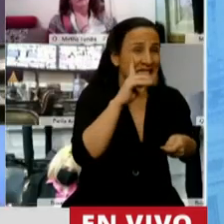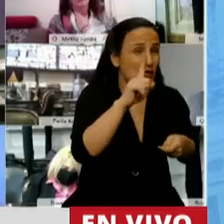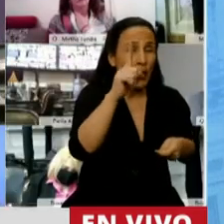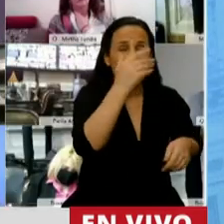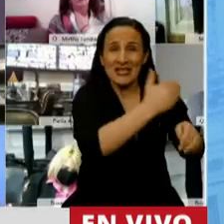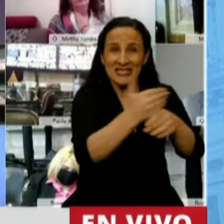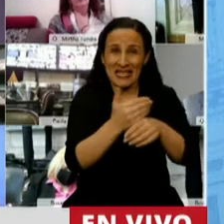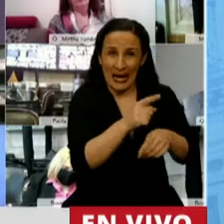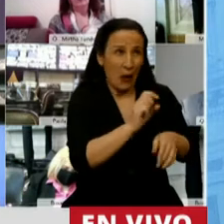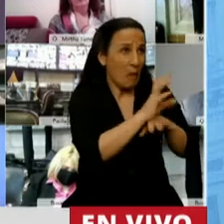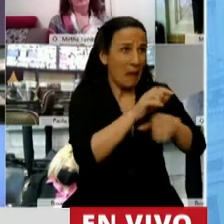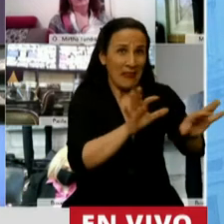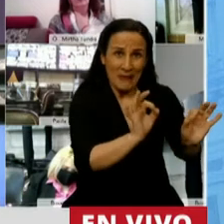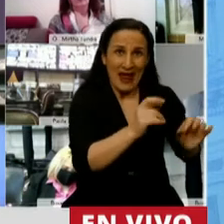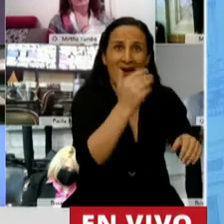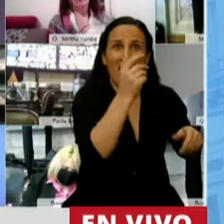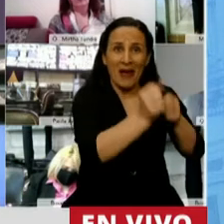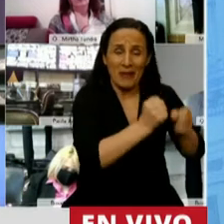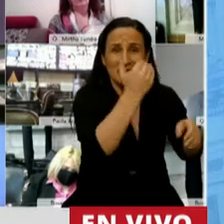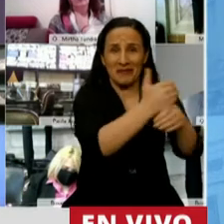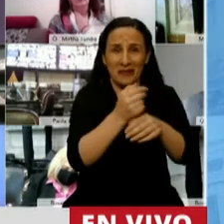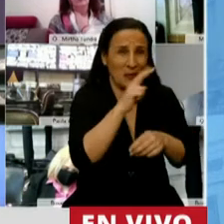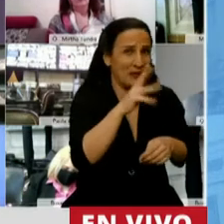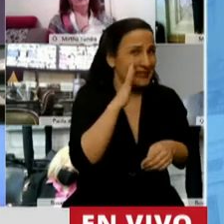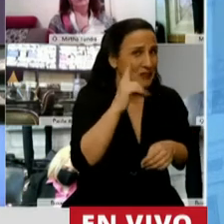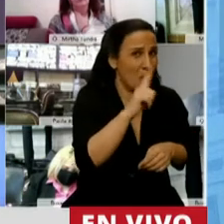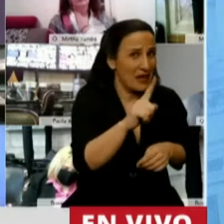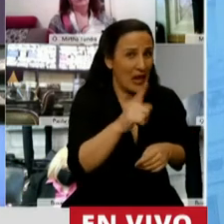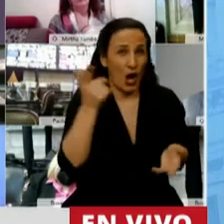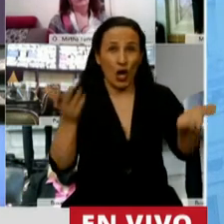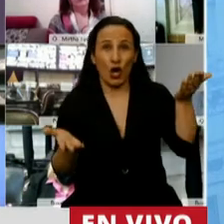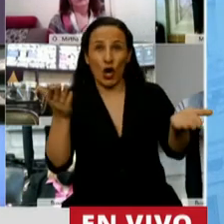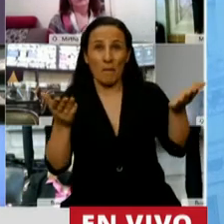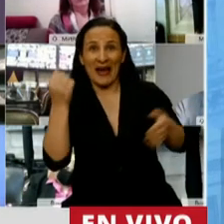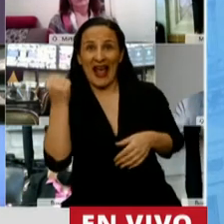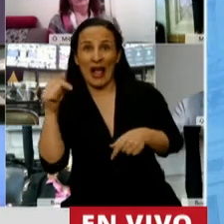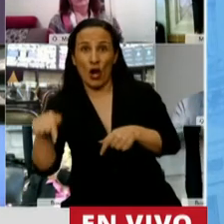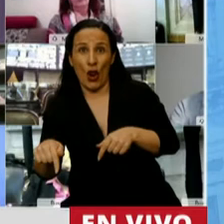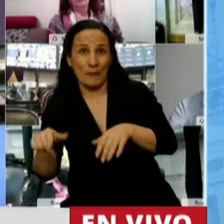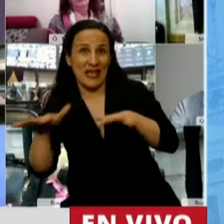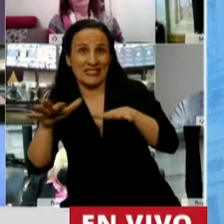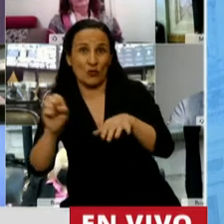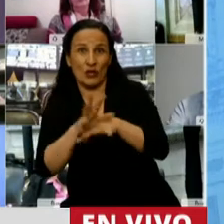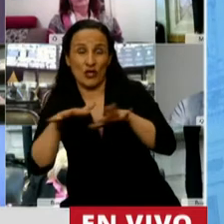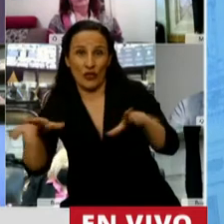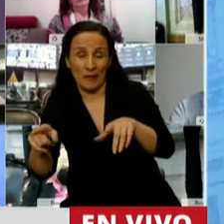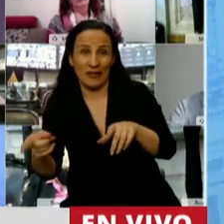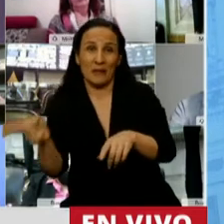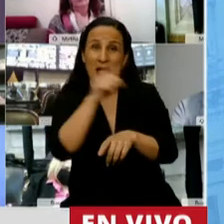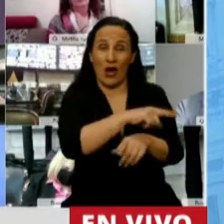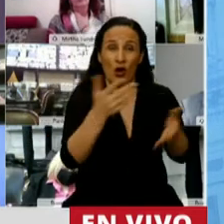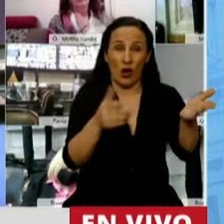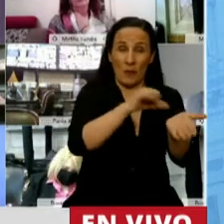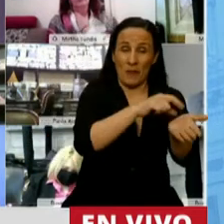sin pandemia. Entonces, comparar la performance de nuestra economía ante la crisis con otros países es por lo